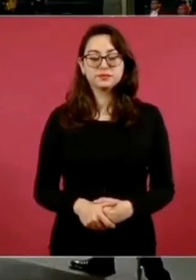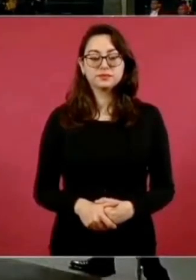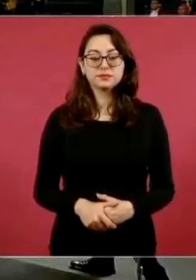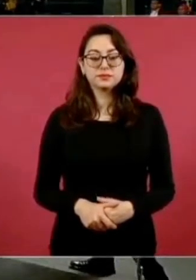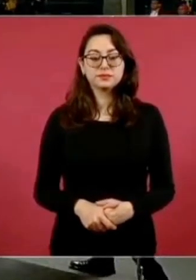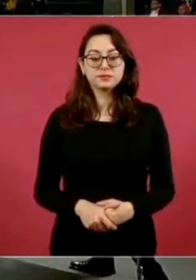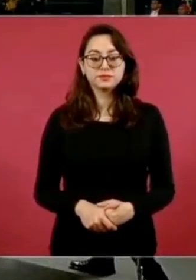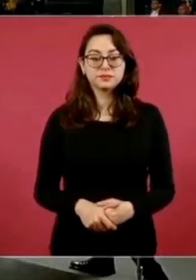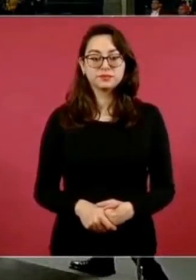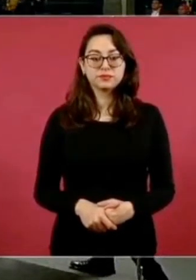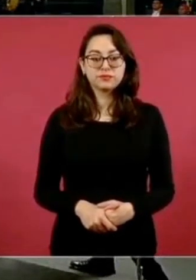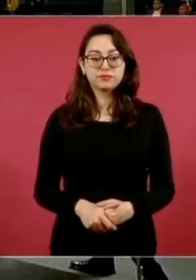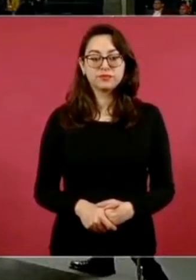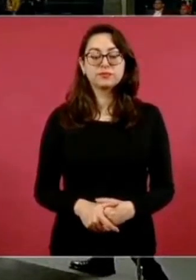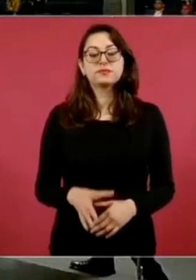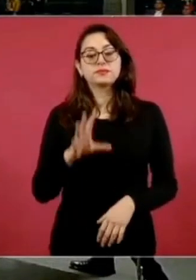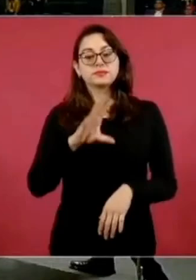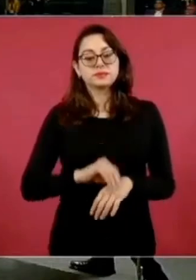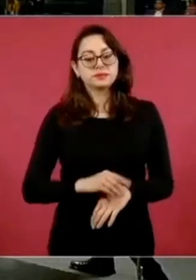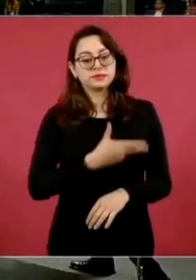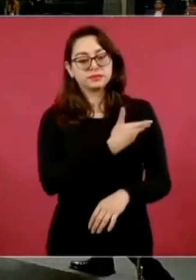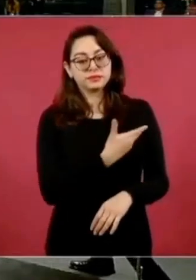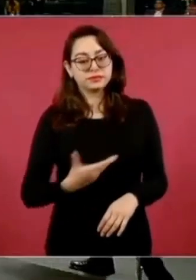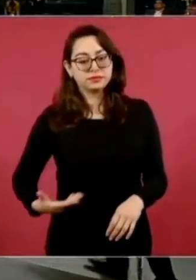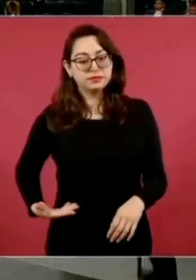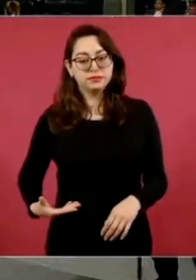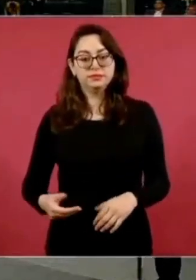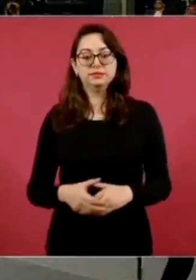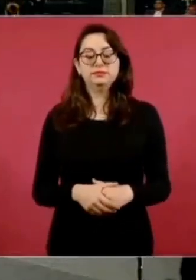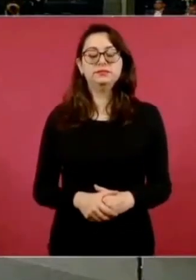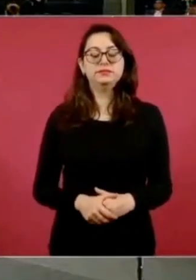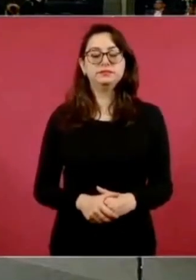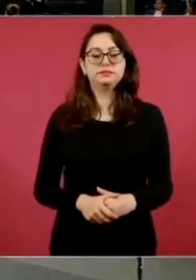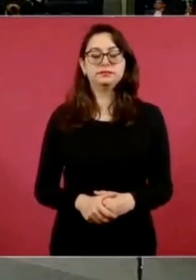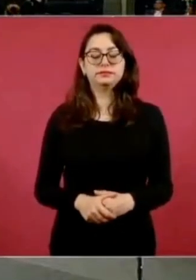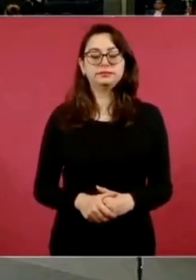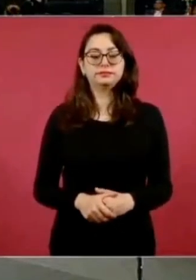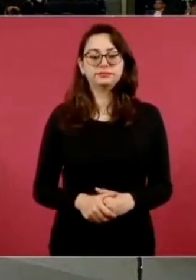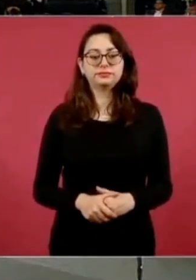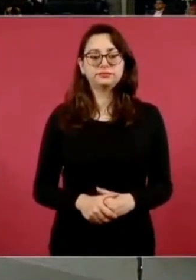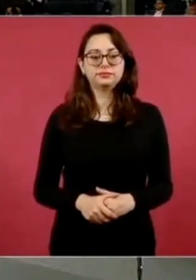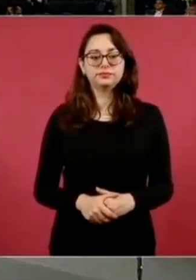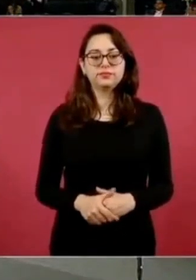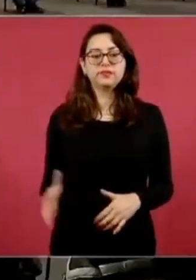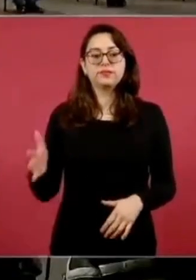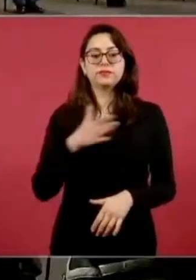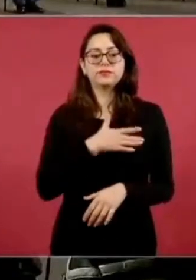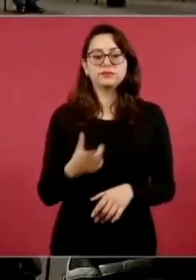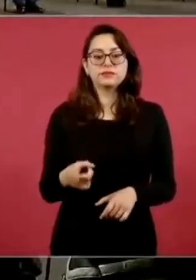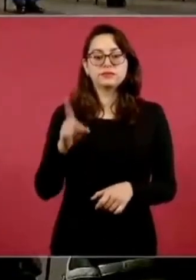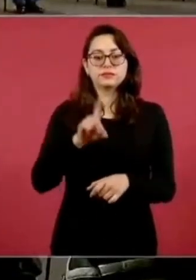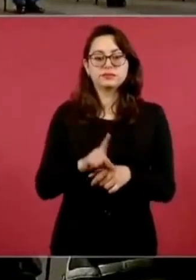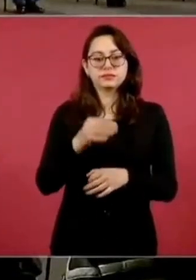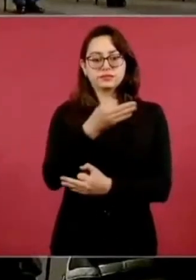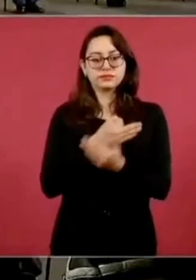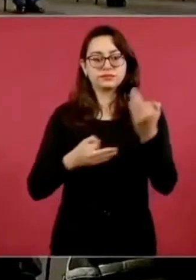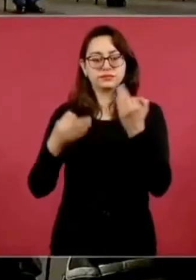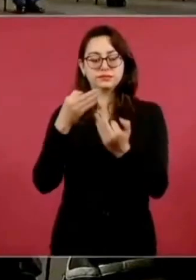Con su permiso, señor presidente. Buenos días a todas y todos.